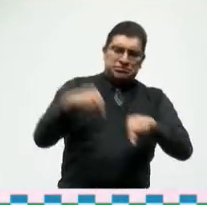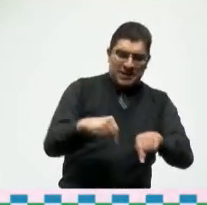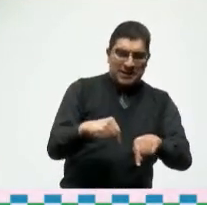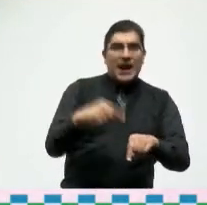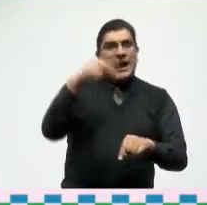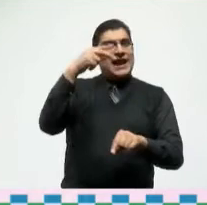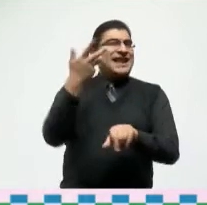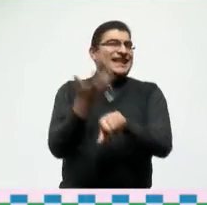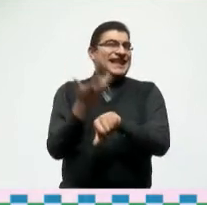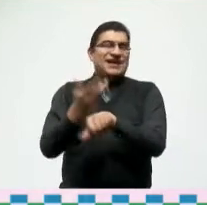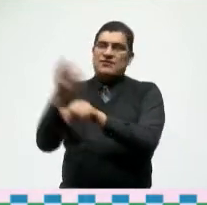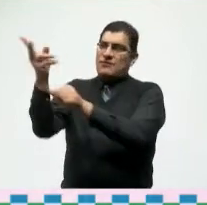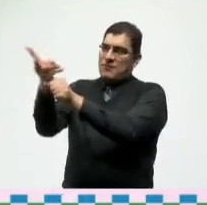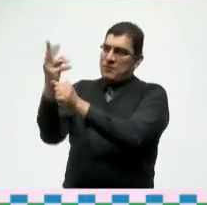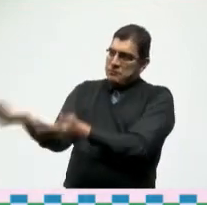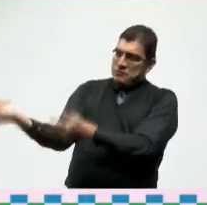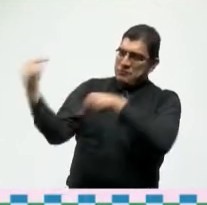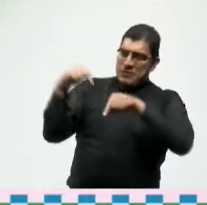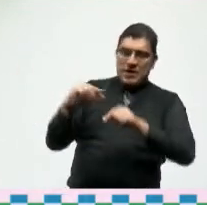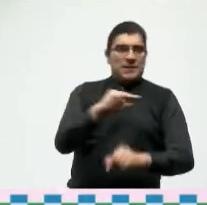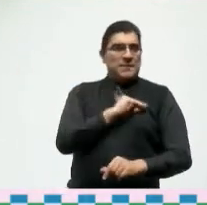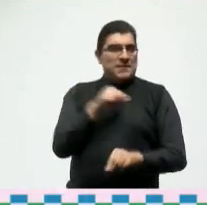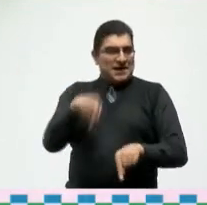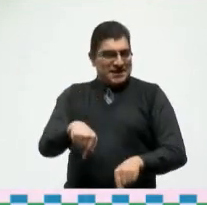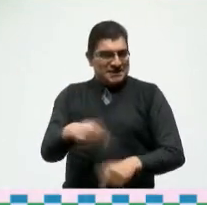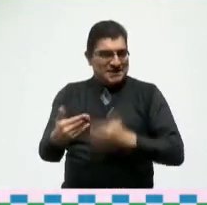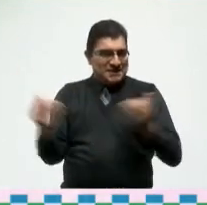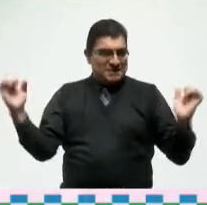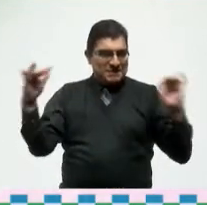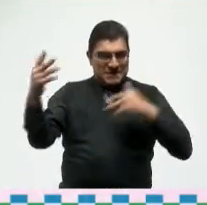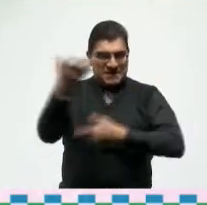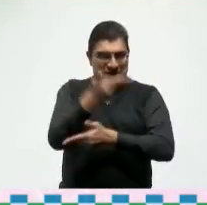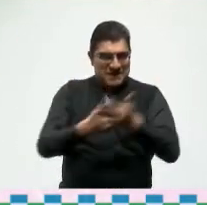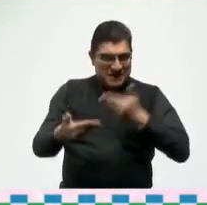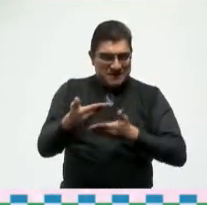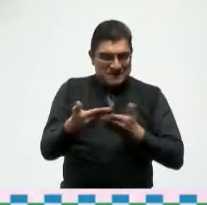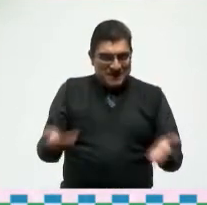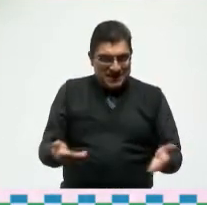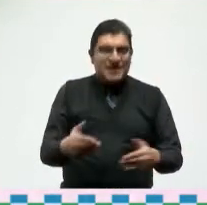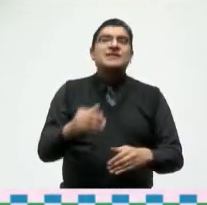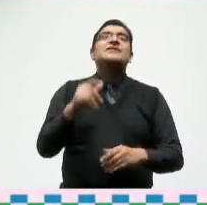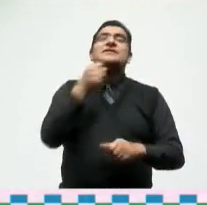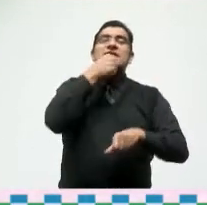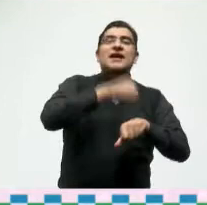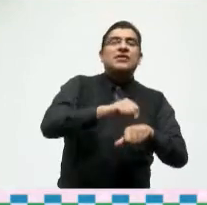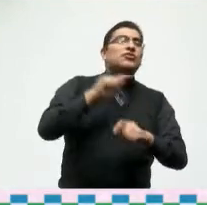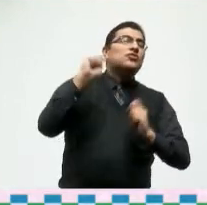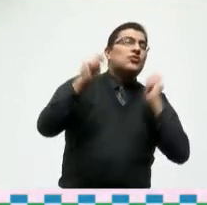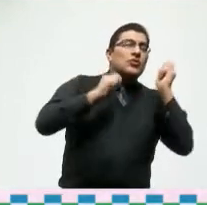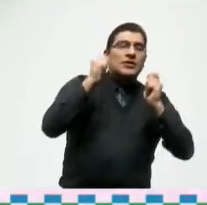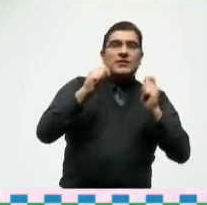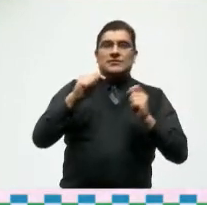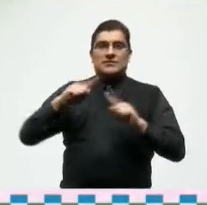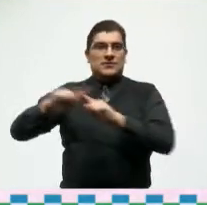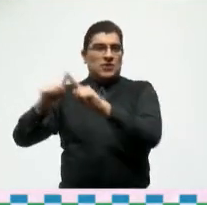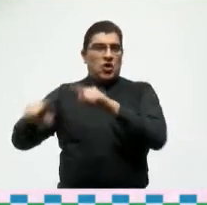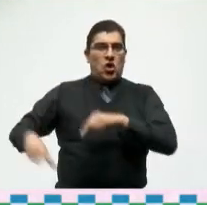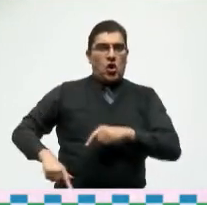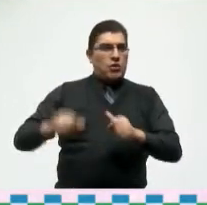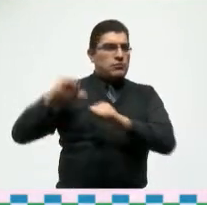el país invitado especial a este tianguis señoras y señores secretarios de turismo y funcionarios de estados que